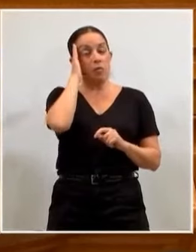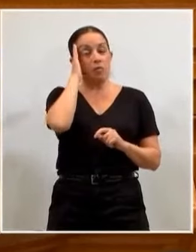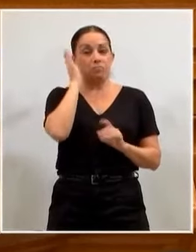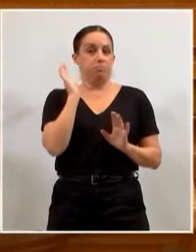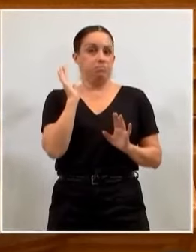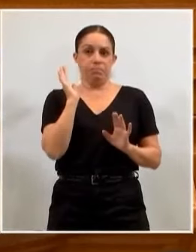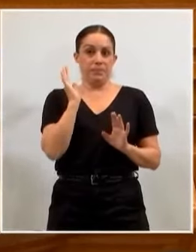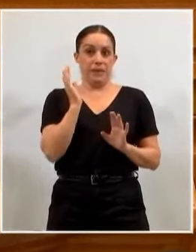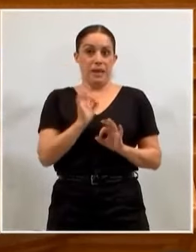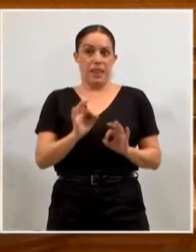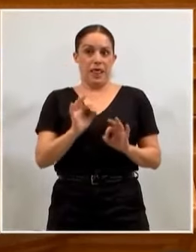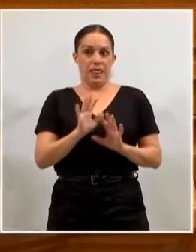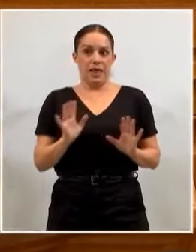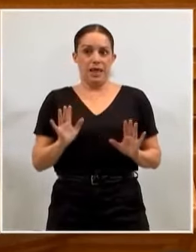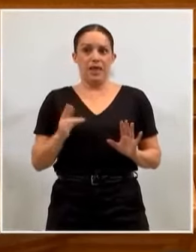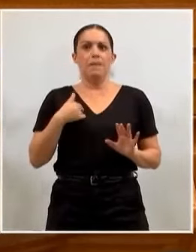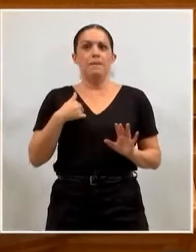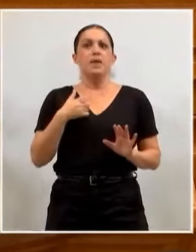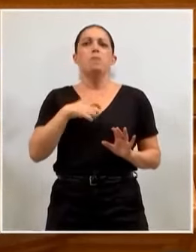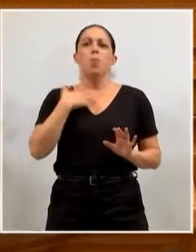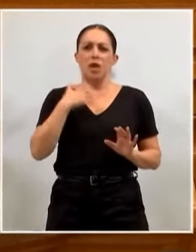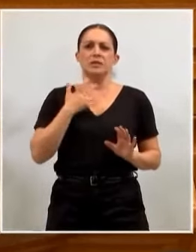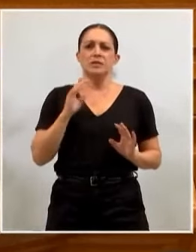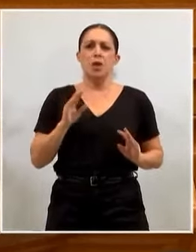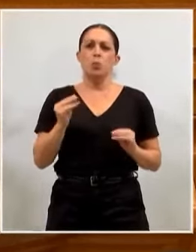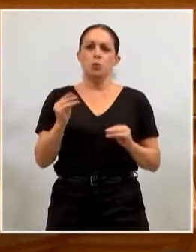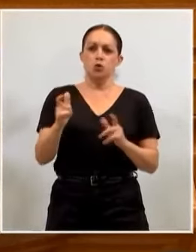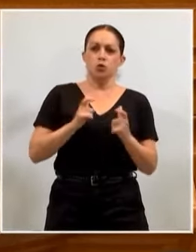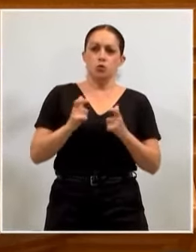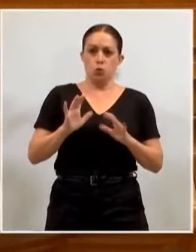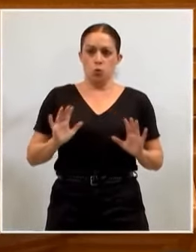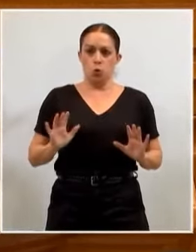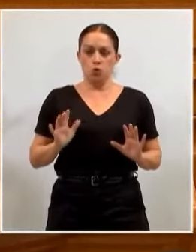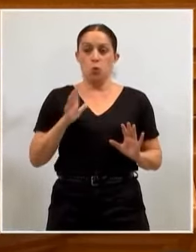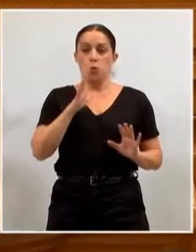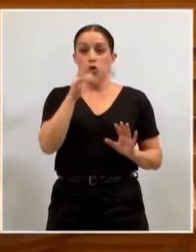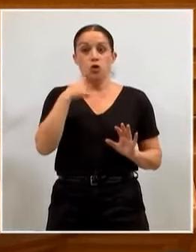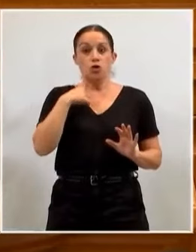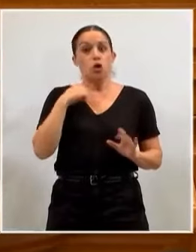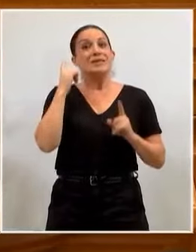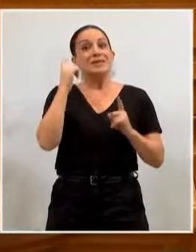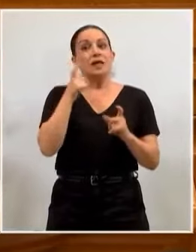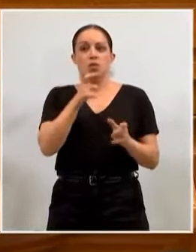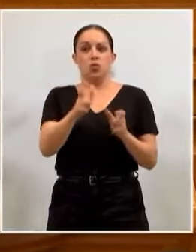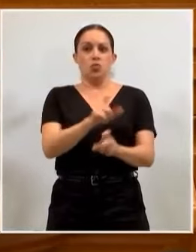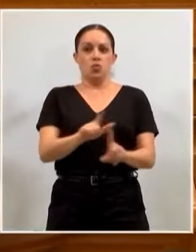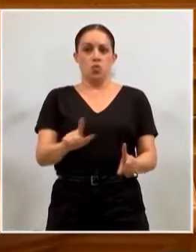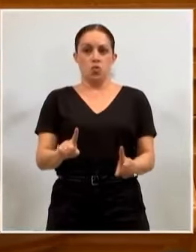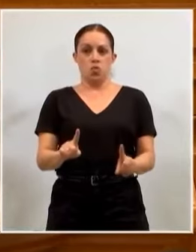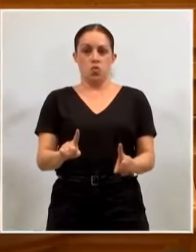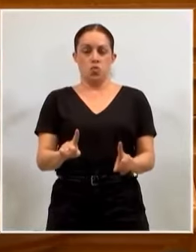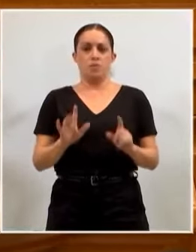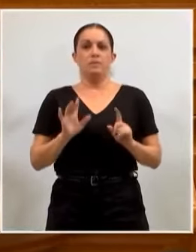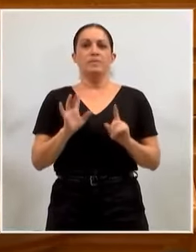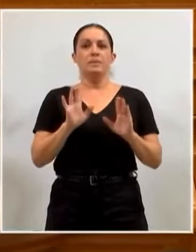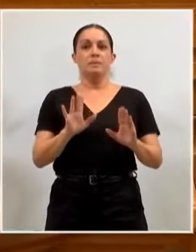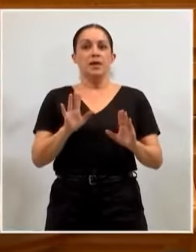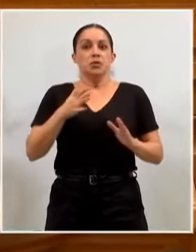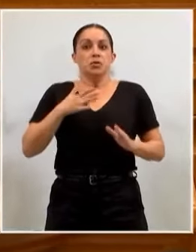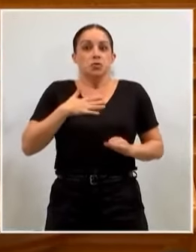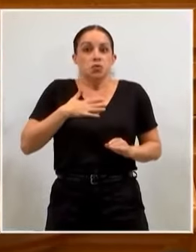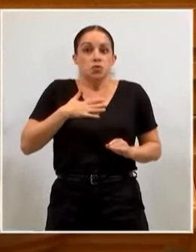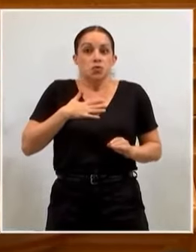molesta mucho recibir insultos, de quien sea, porque además yo intento no preferir insultos. Pero, desde luego,